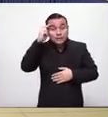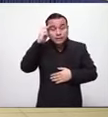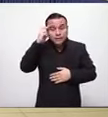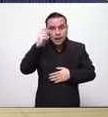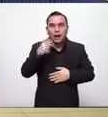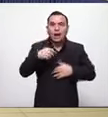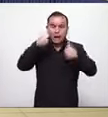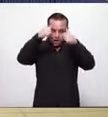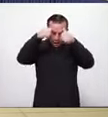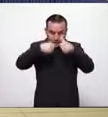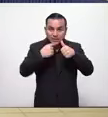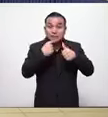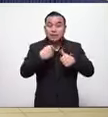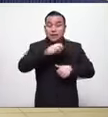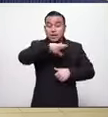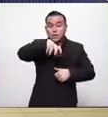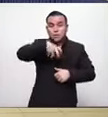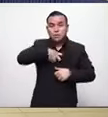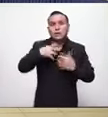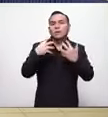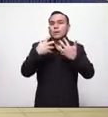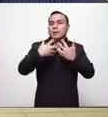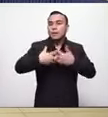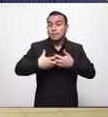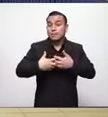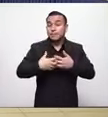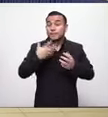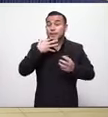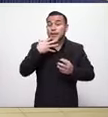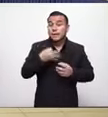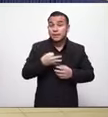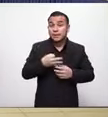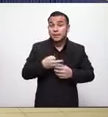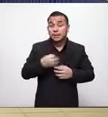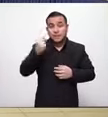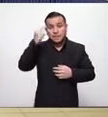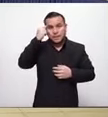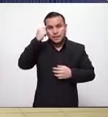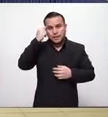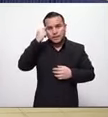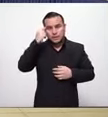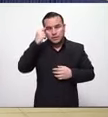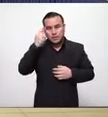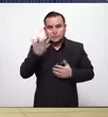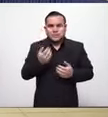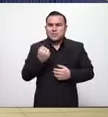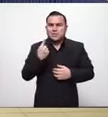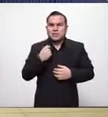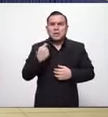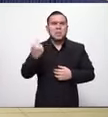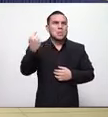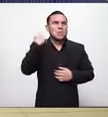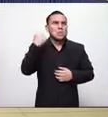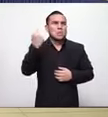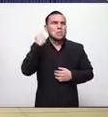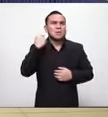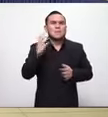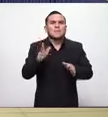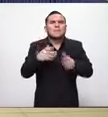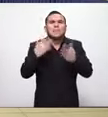con los empresarios pues definitivamente no puede haber oídos sordos a esta realidad